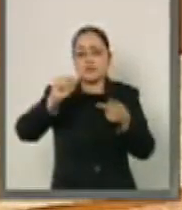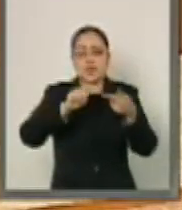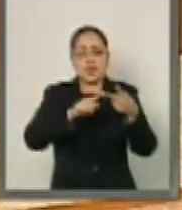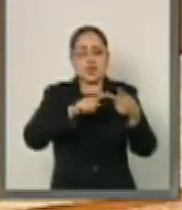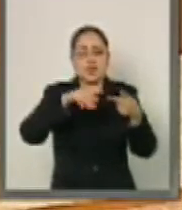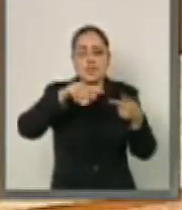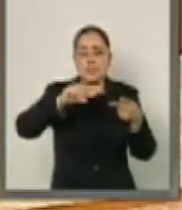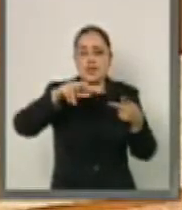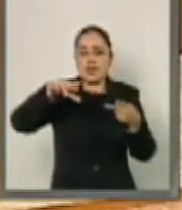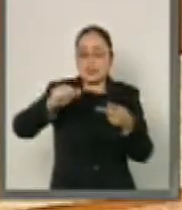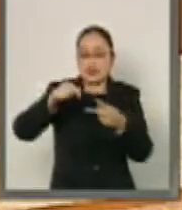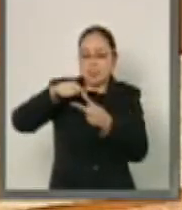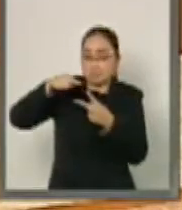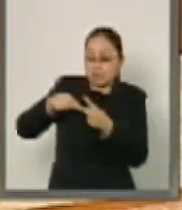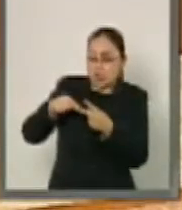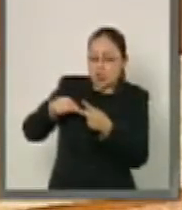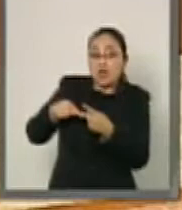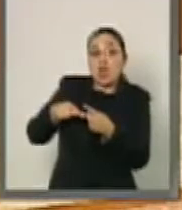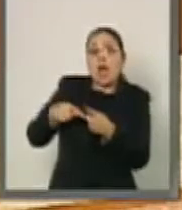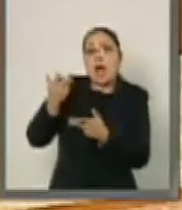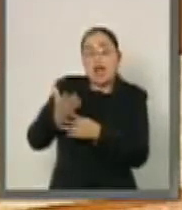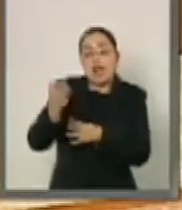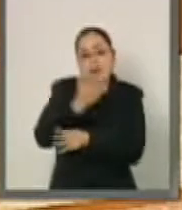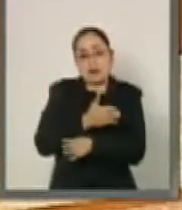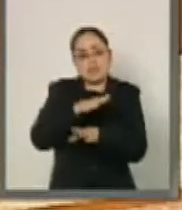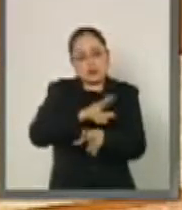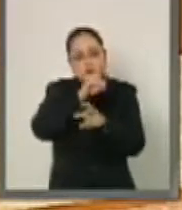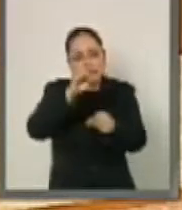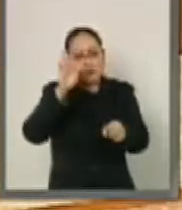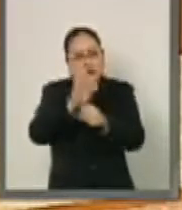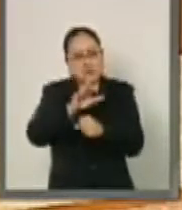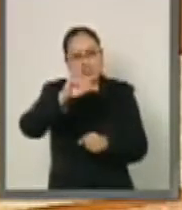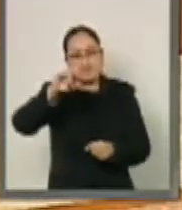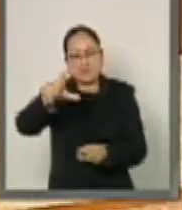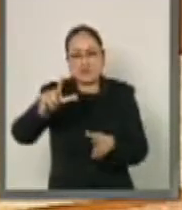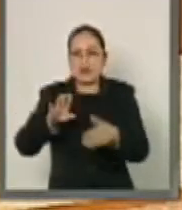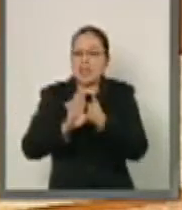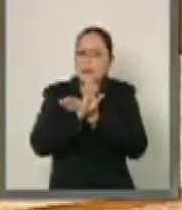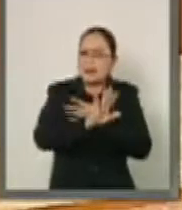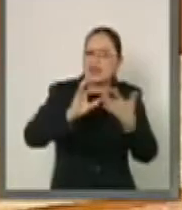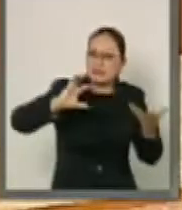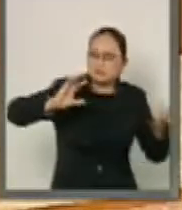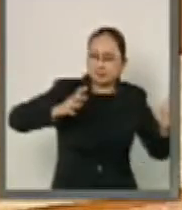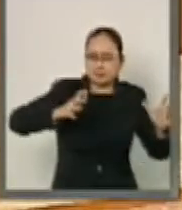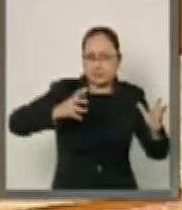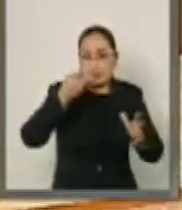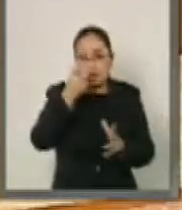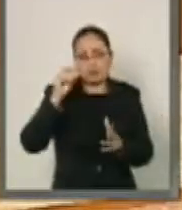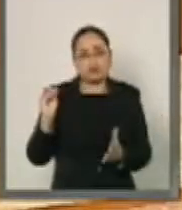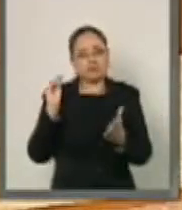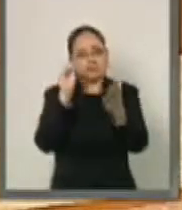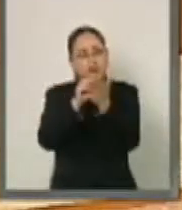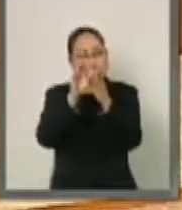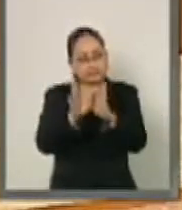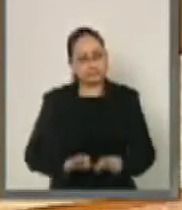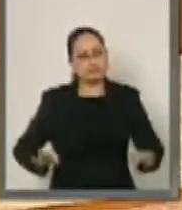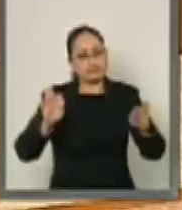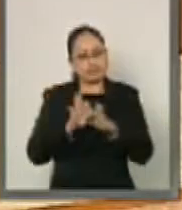materias como protección civil, prevención de desastres, sean colocados en la agenda